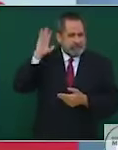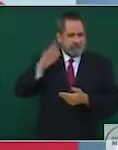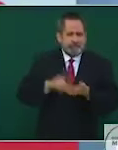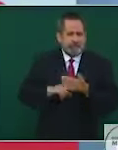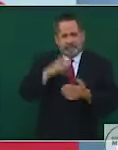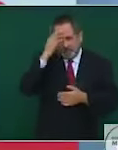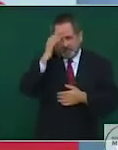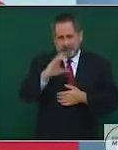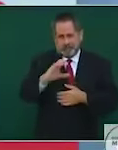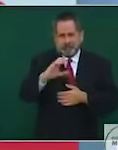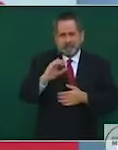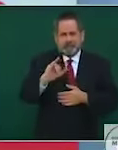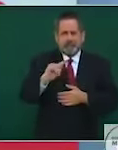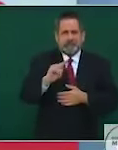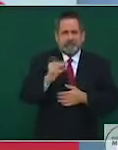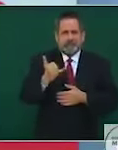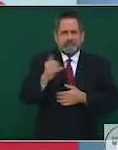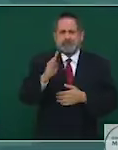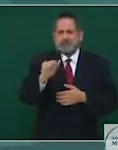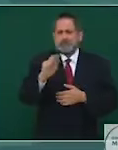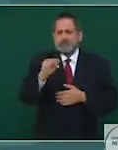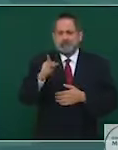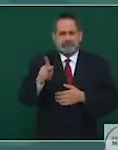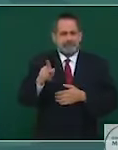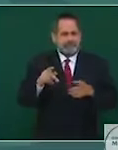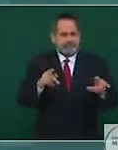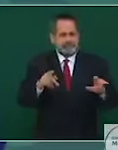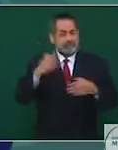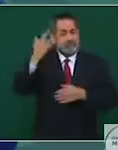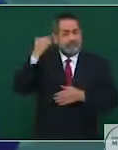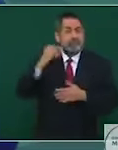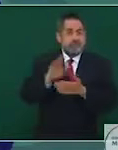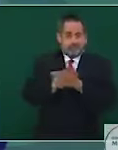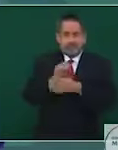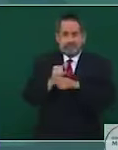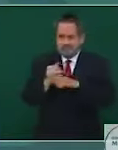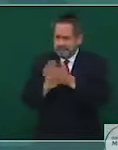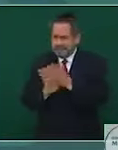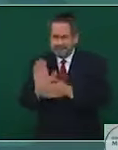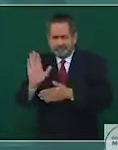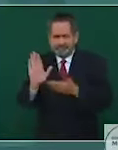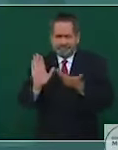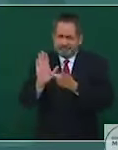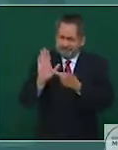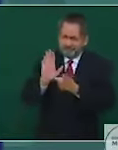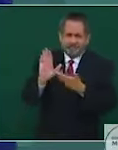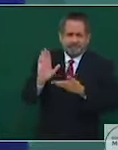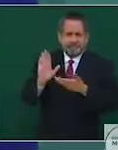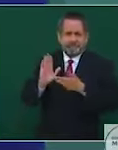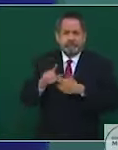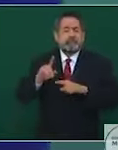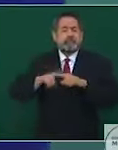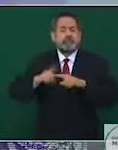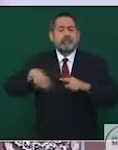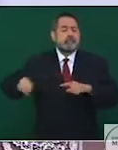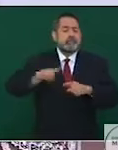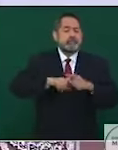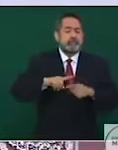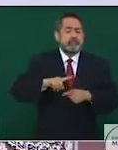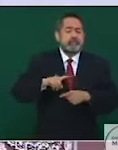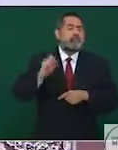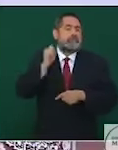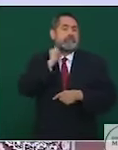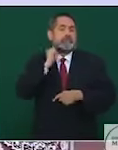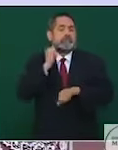Citibank. Ahora, una investigación realizada por el Senado de Estados